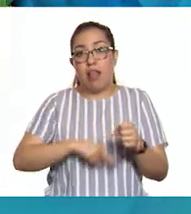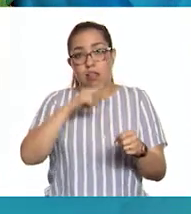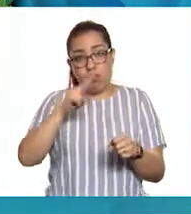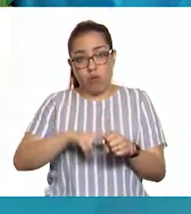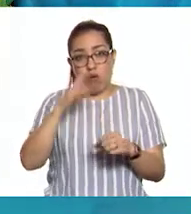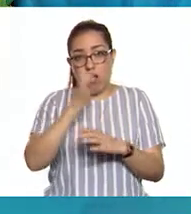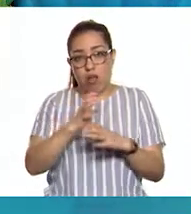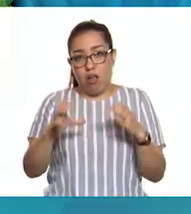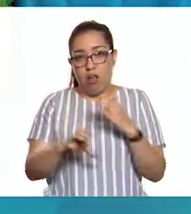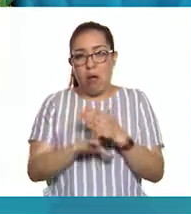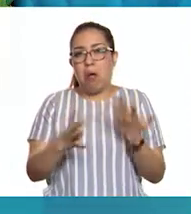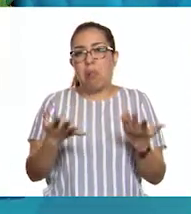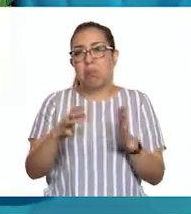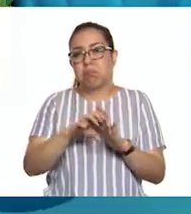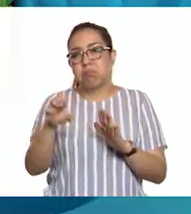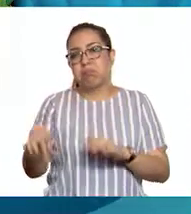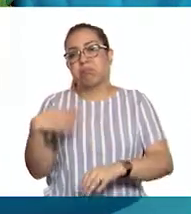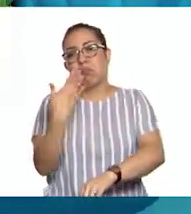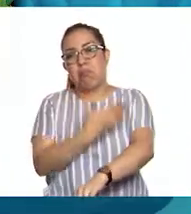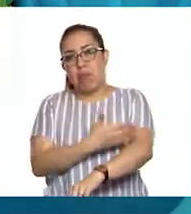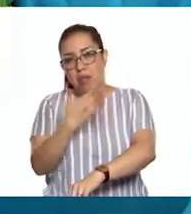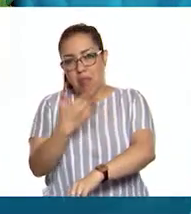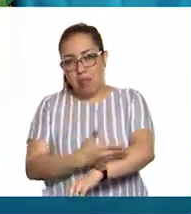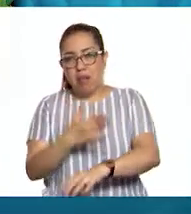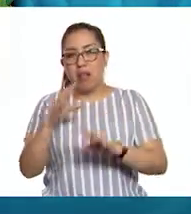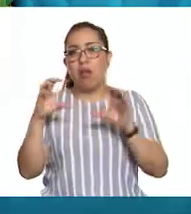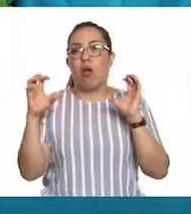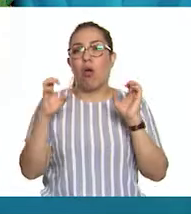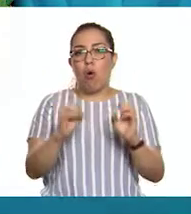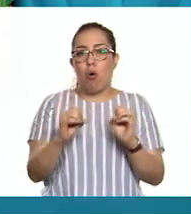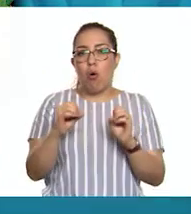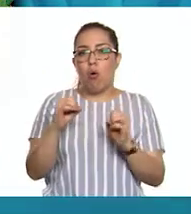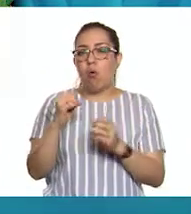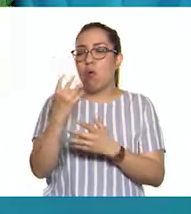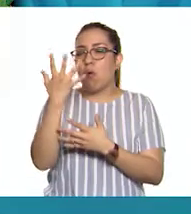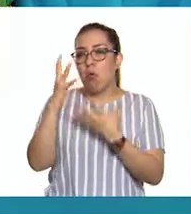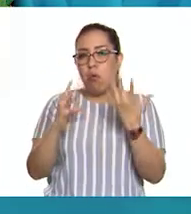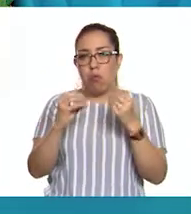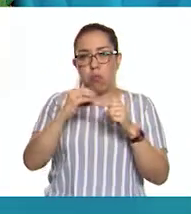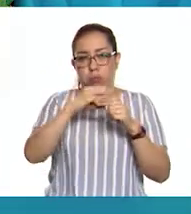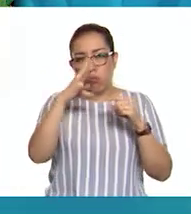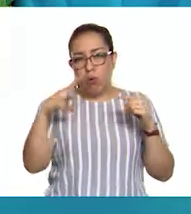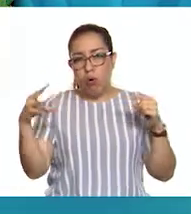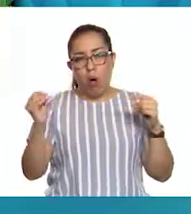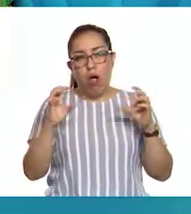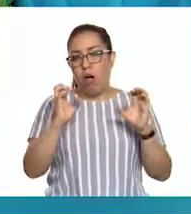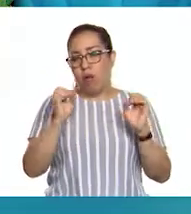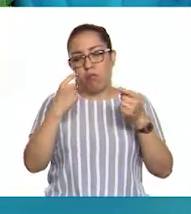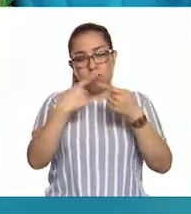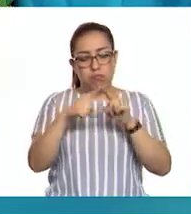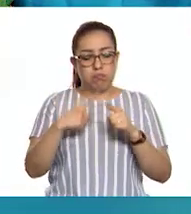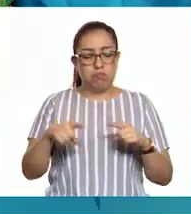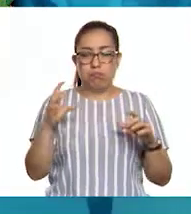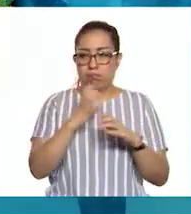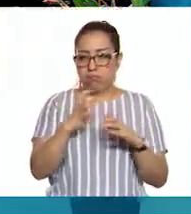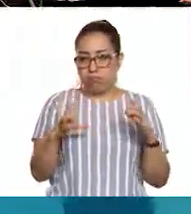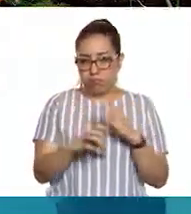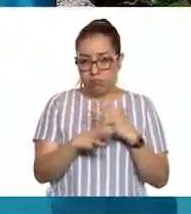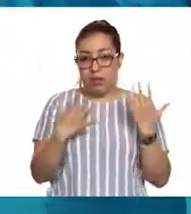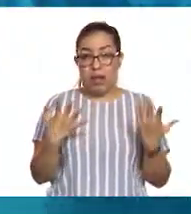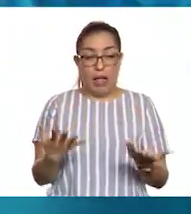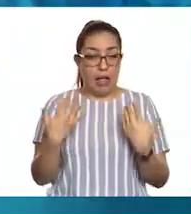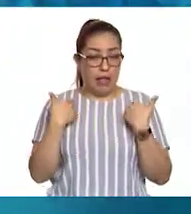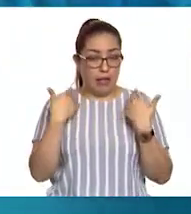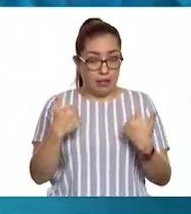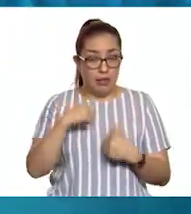tales como madera podrida, hojarasca y animales muertos. Ah, y del micelio se forman los